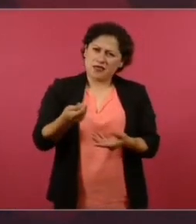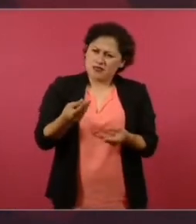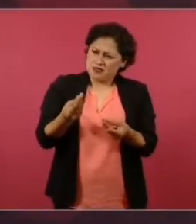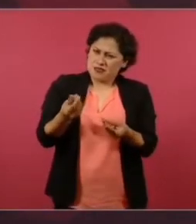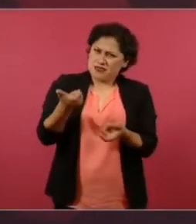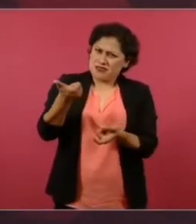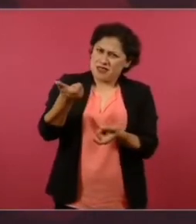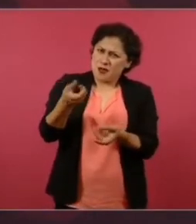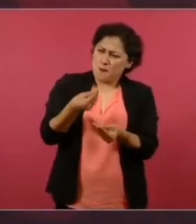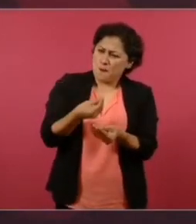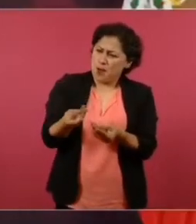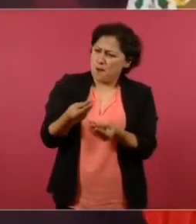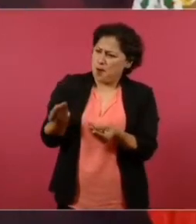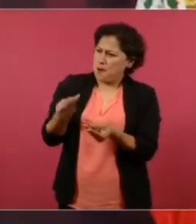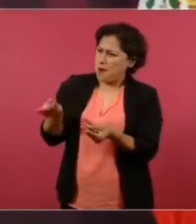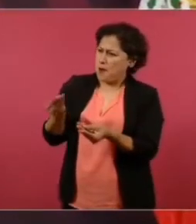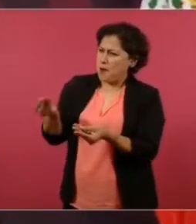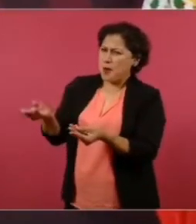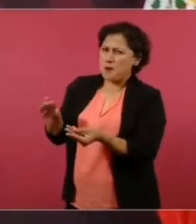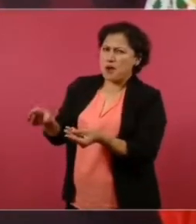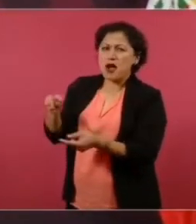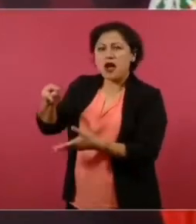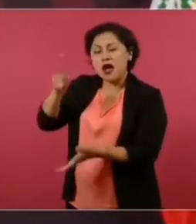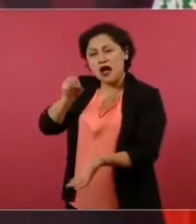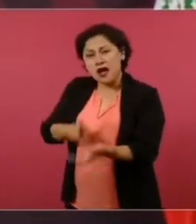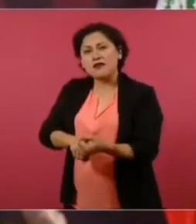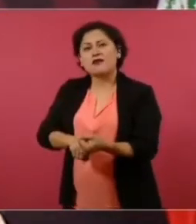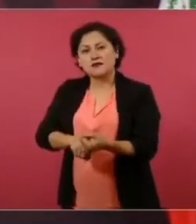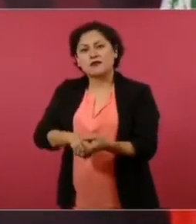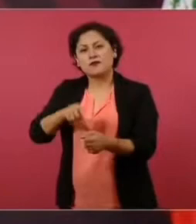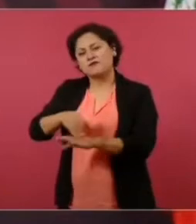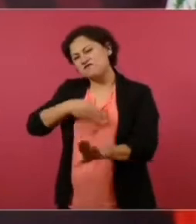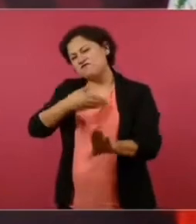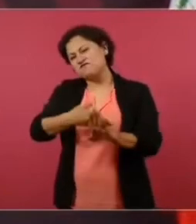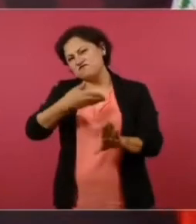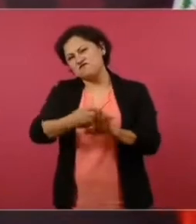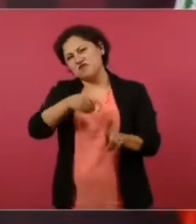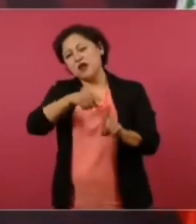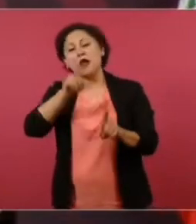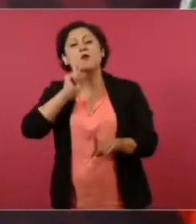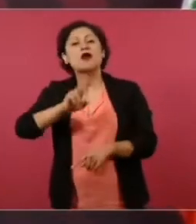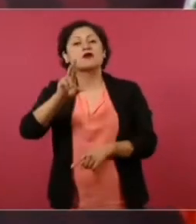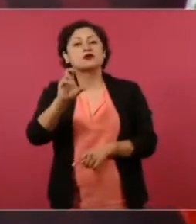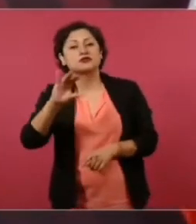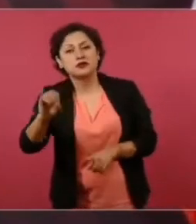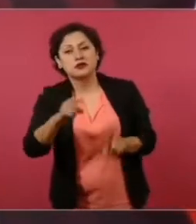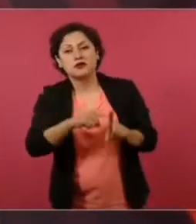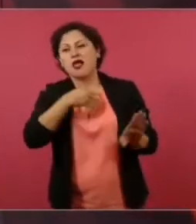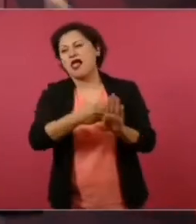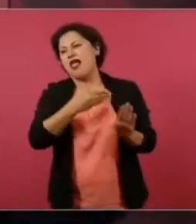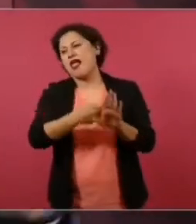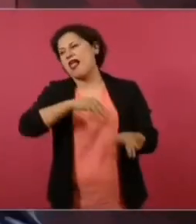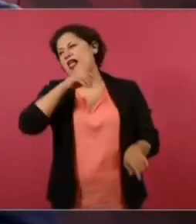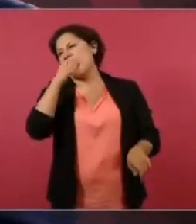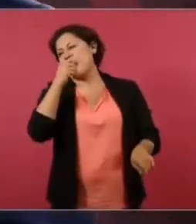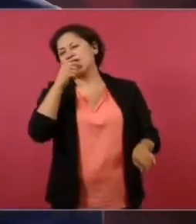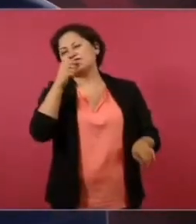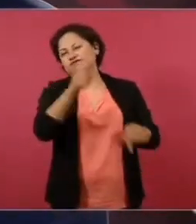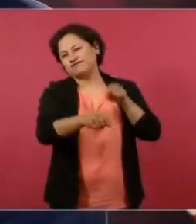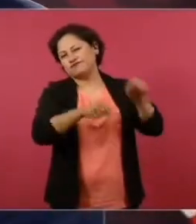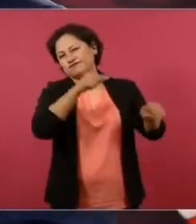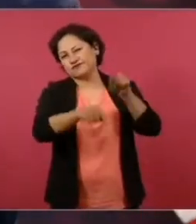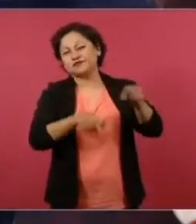acusando a Rocío de corrupción, de todo, pero no sólo en Veracruz,